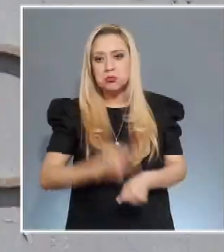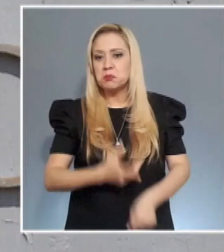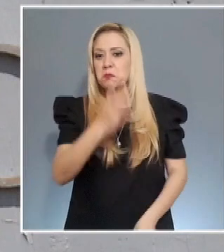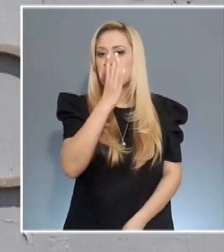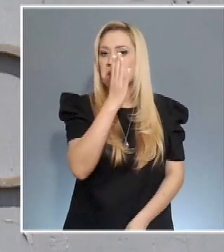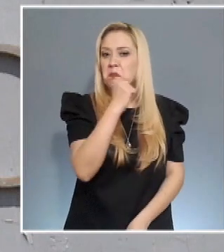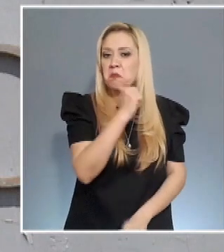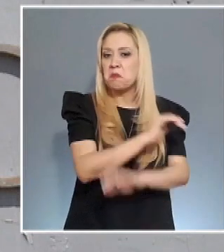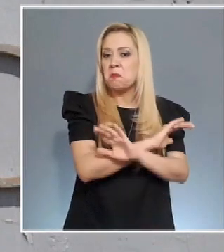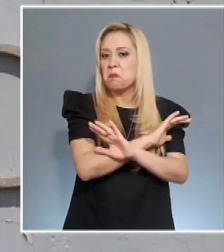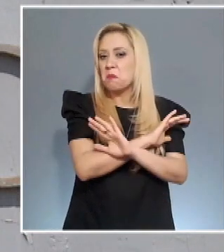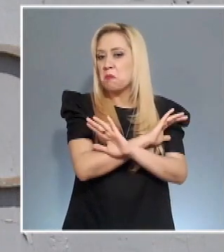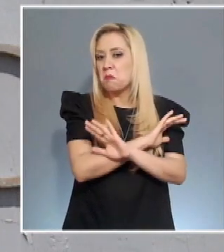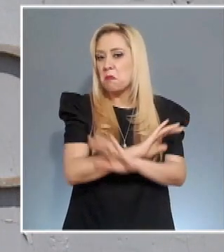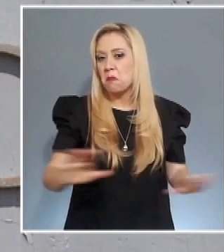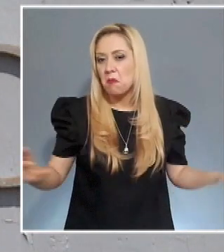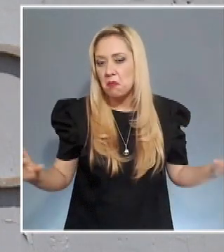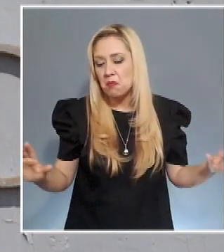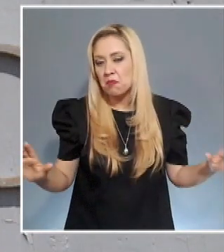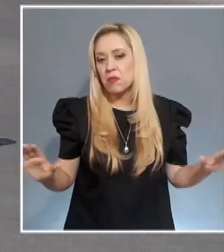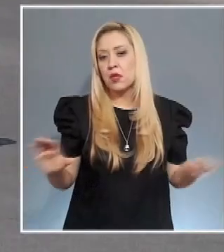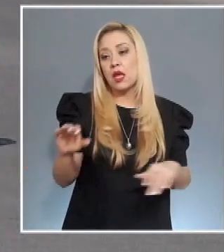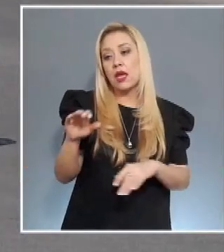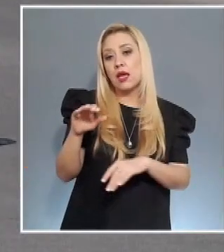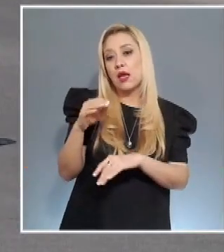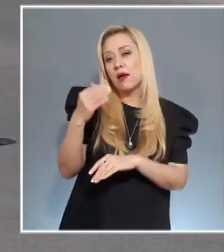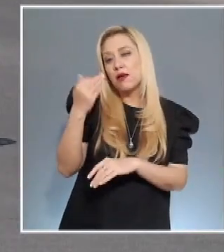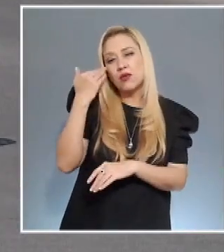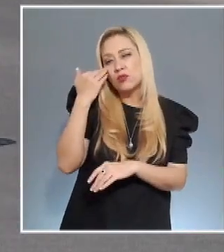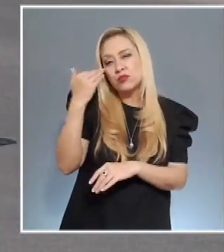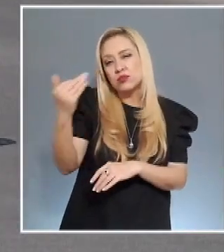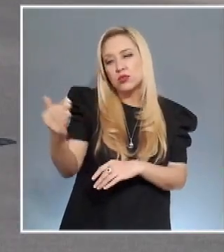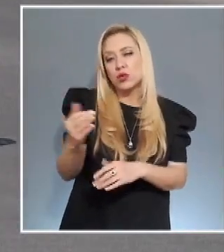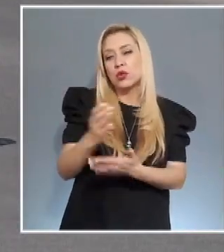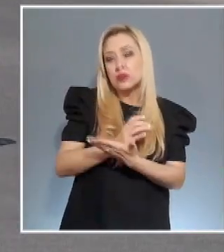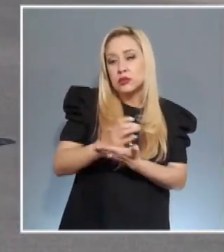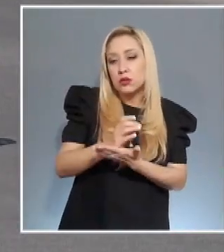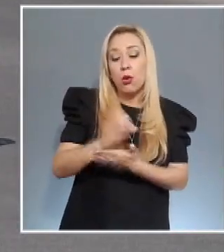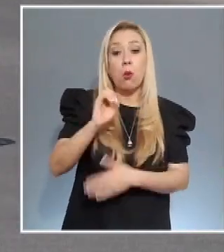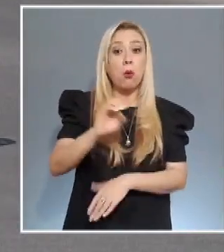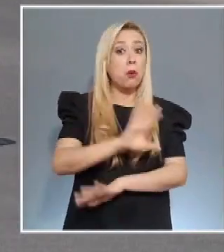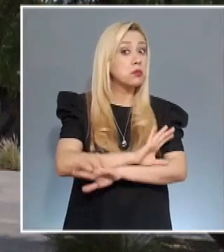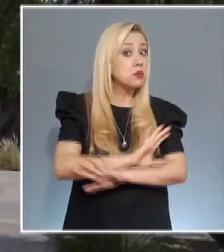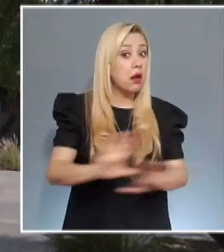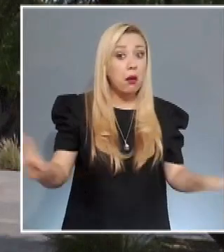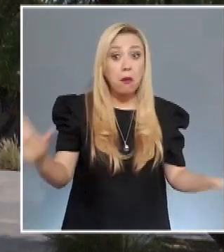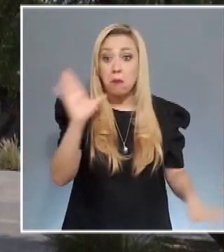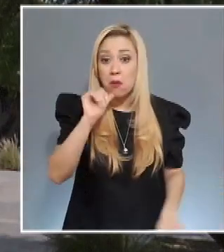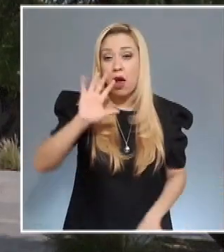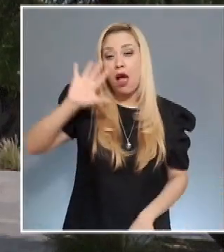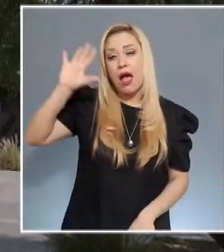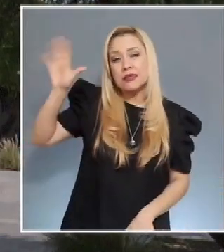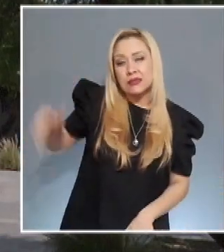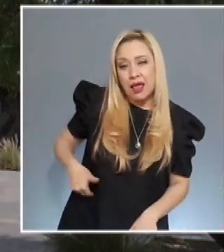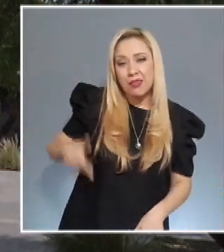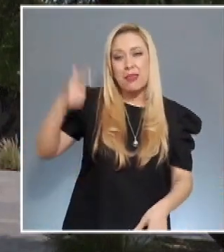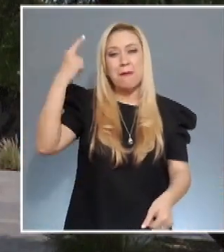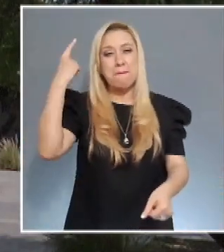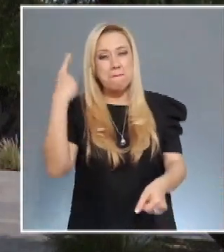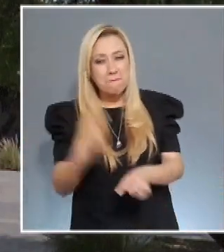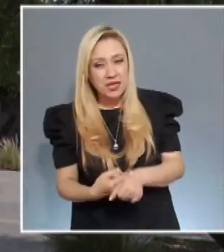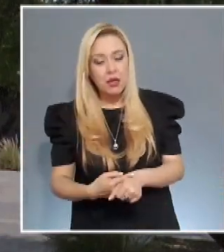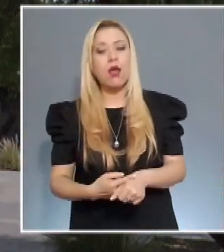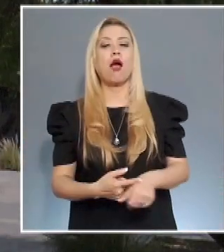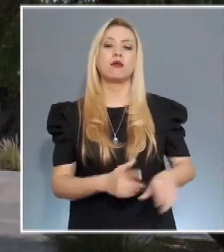imposibilidad temporal o definitiva del asegurado por una enfermedad o accidente no profesional. En cambio, la